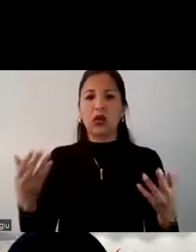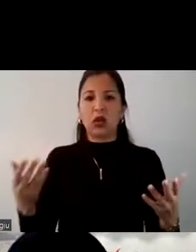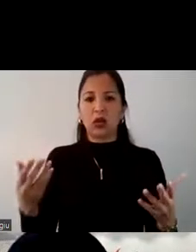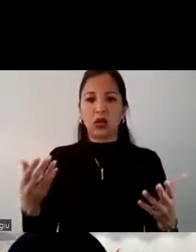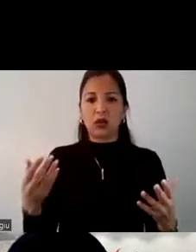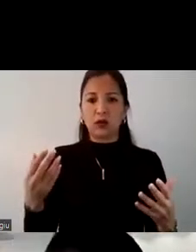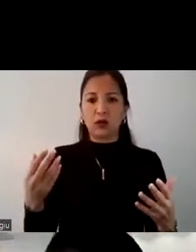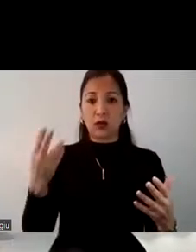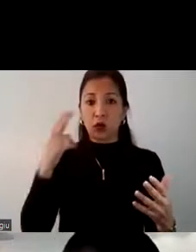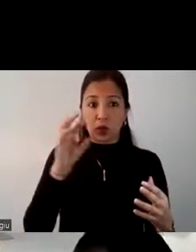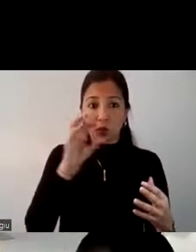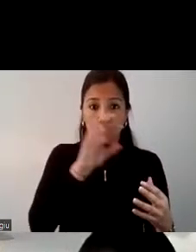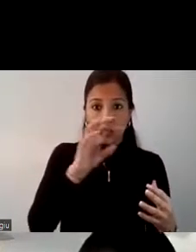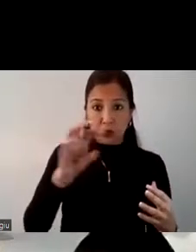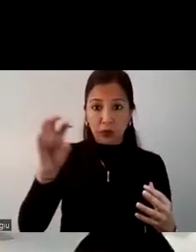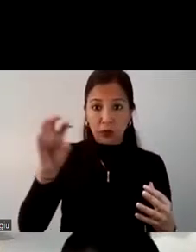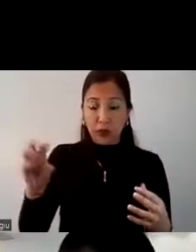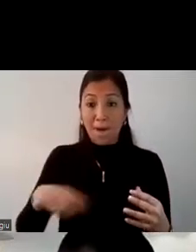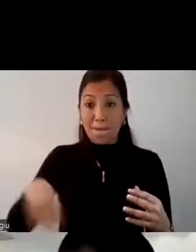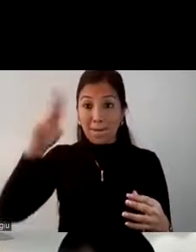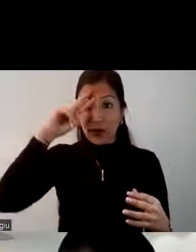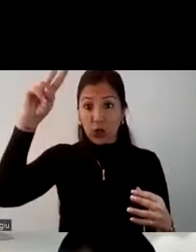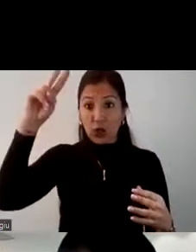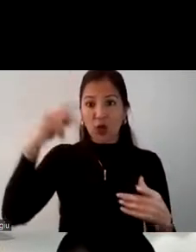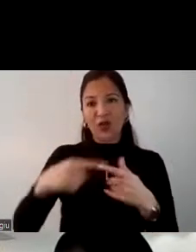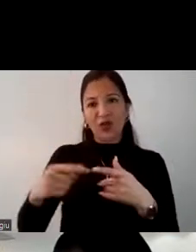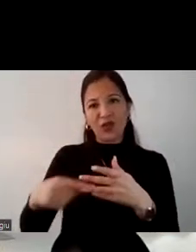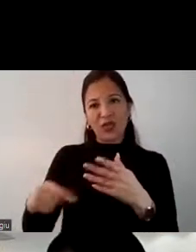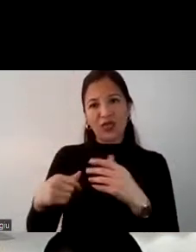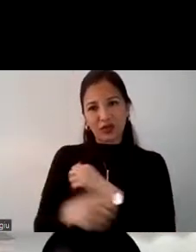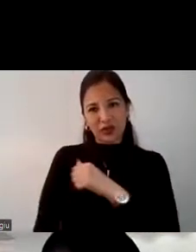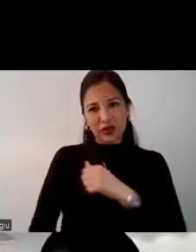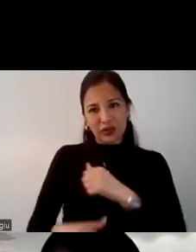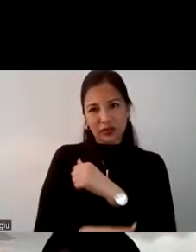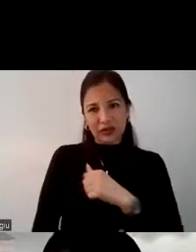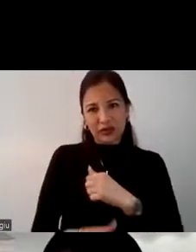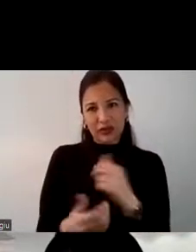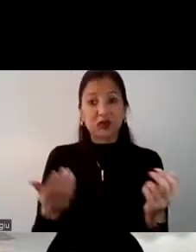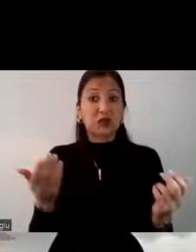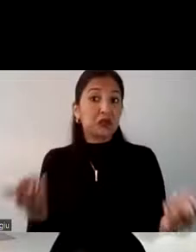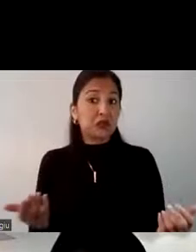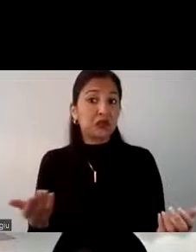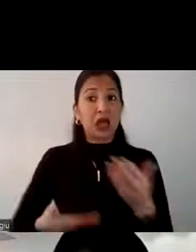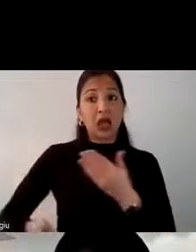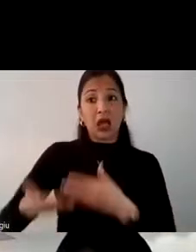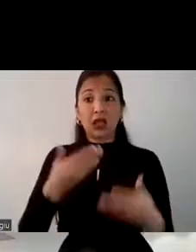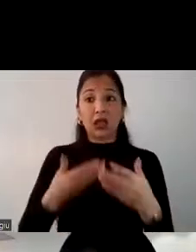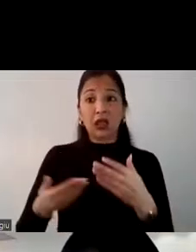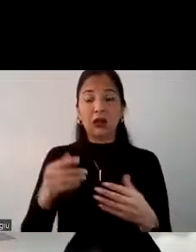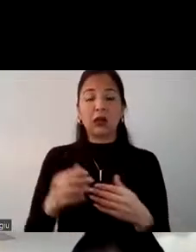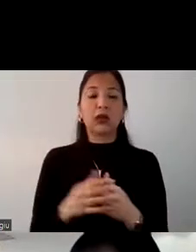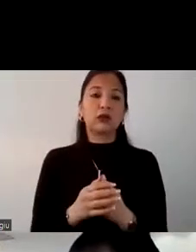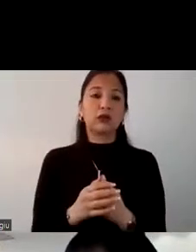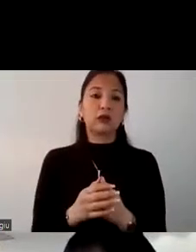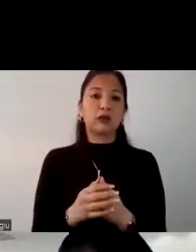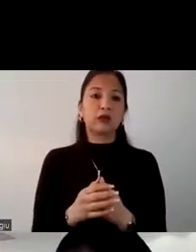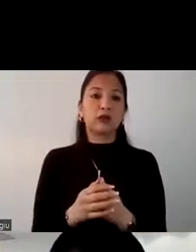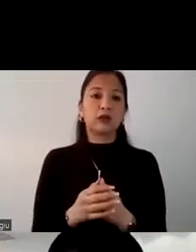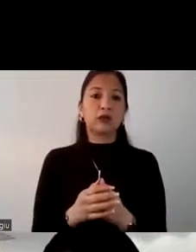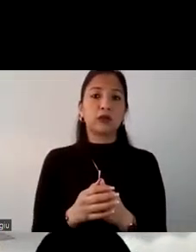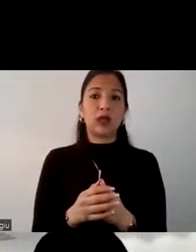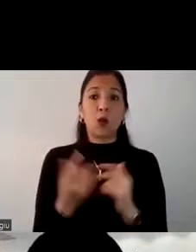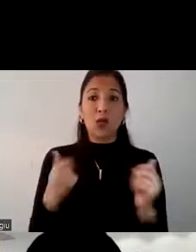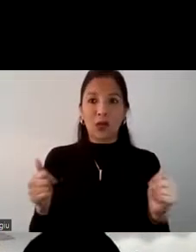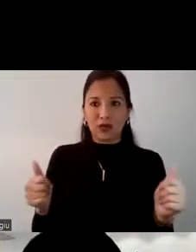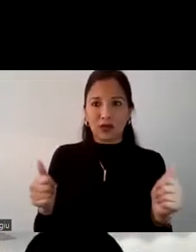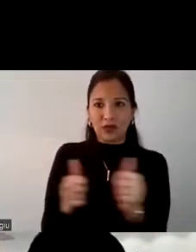Perú y a todos sus competidores con las actividades que ellos podrían realizar en esos países. Y cuanto más cercanía hay en el